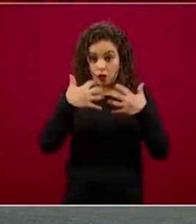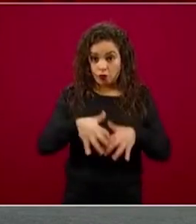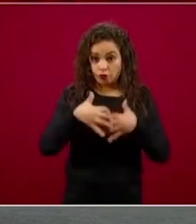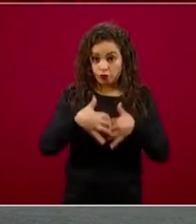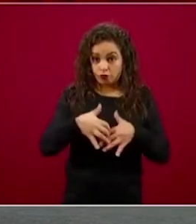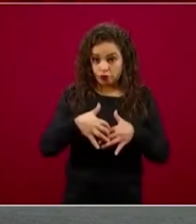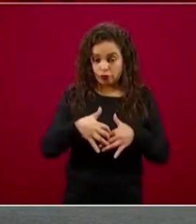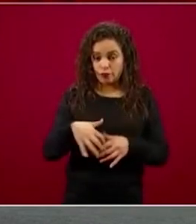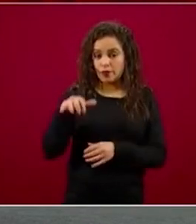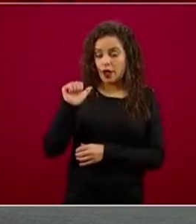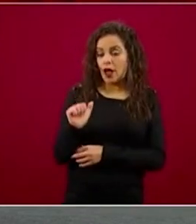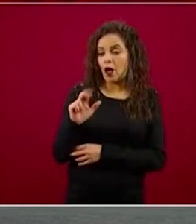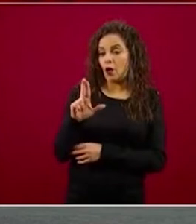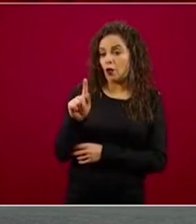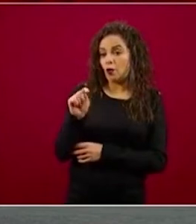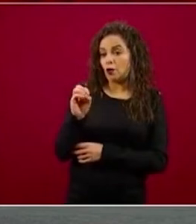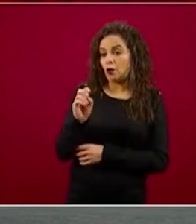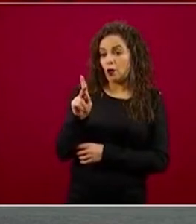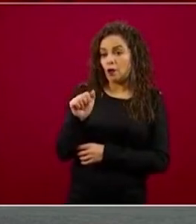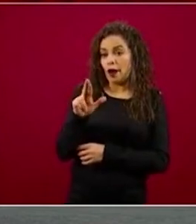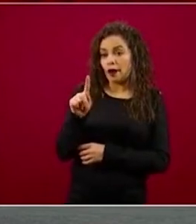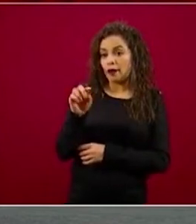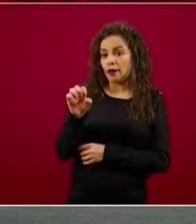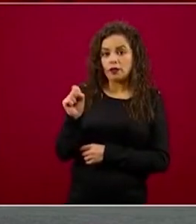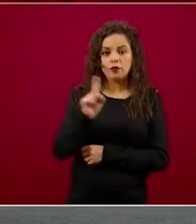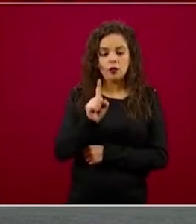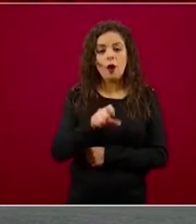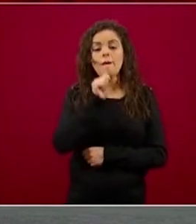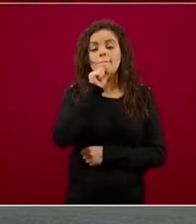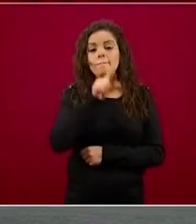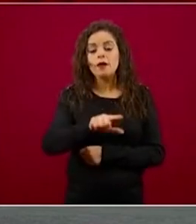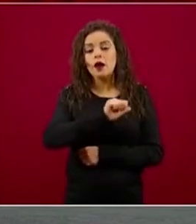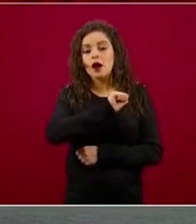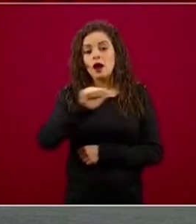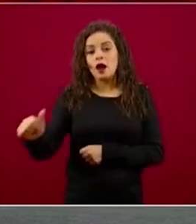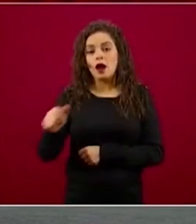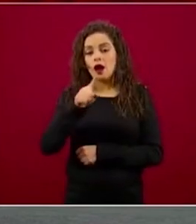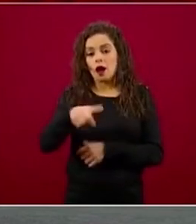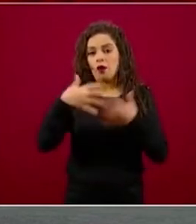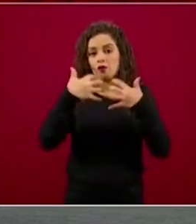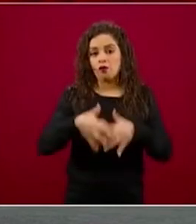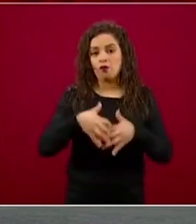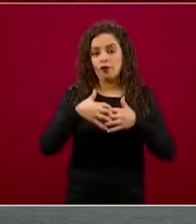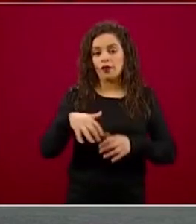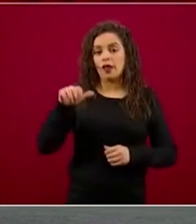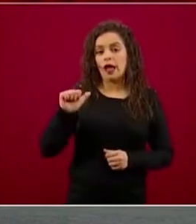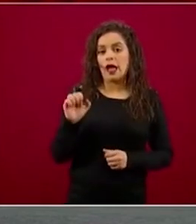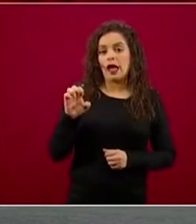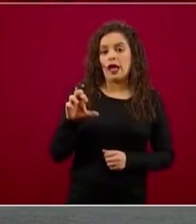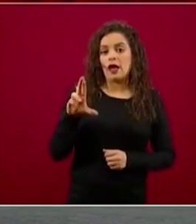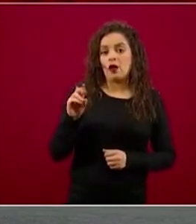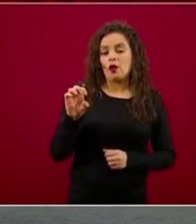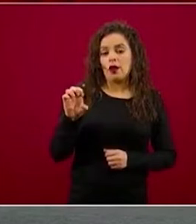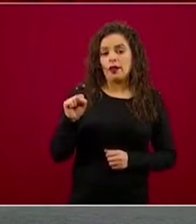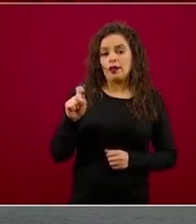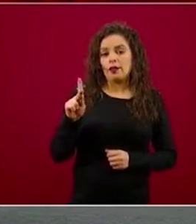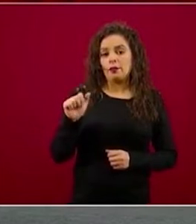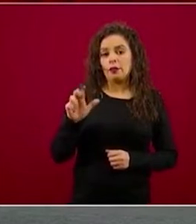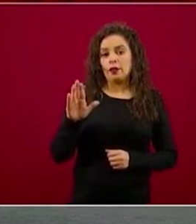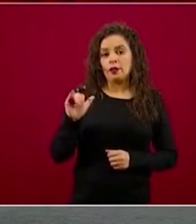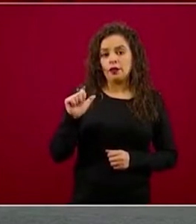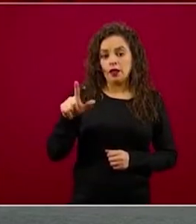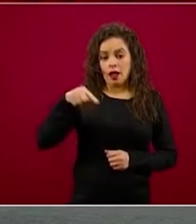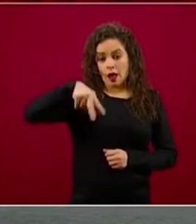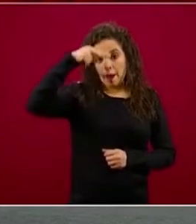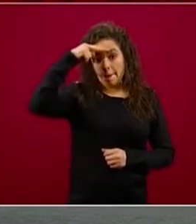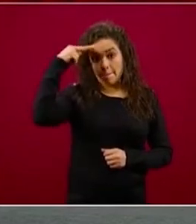autopartes, sino también de la industria aeroespacial. México es un gran productor en